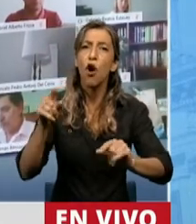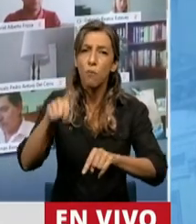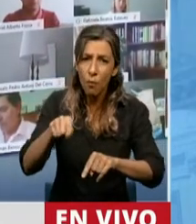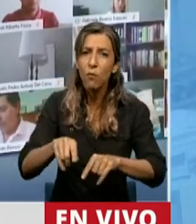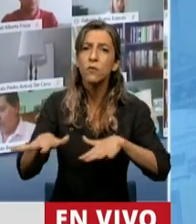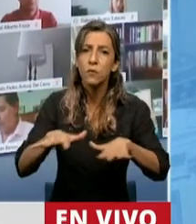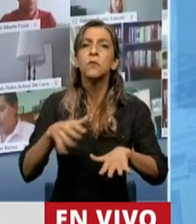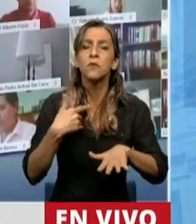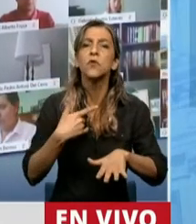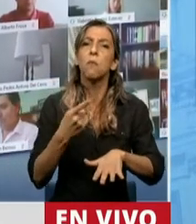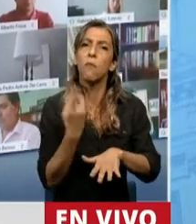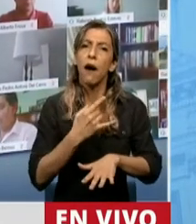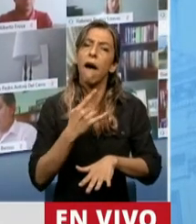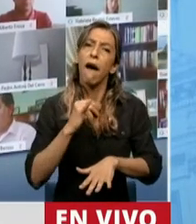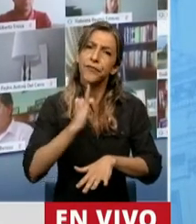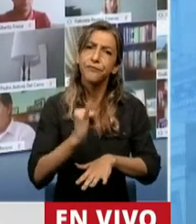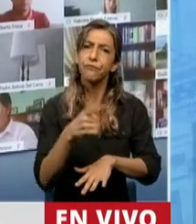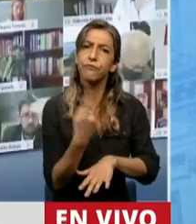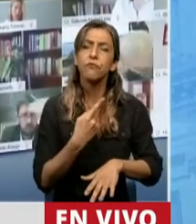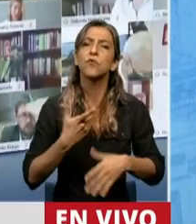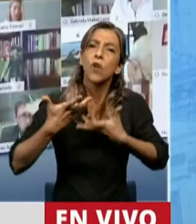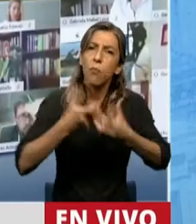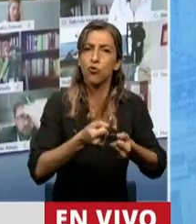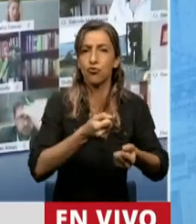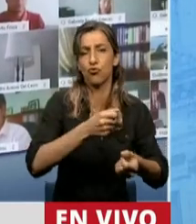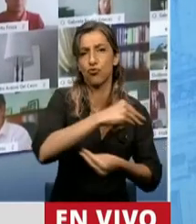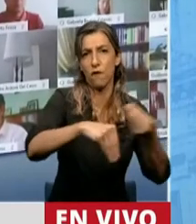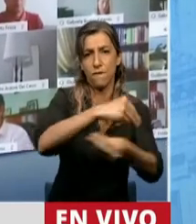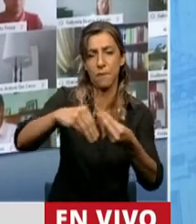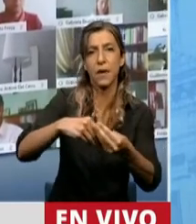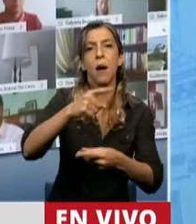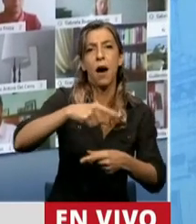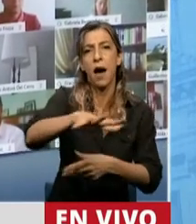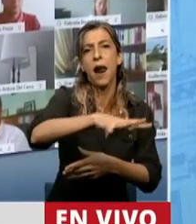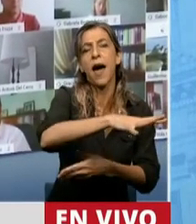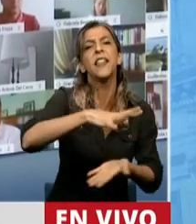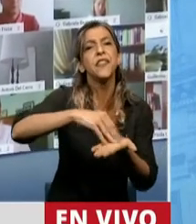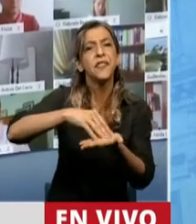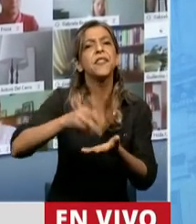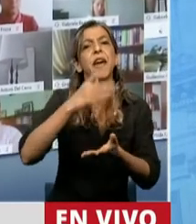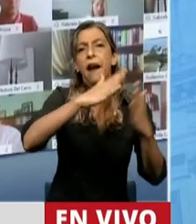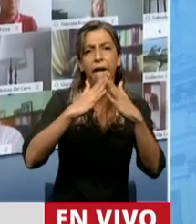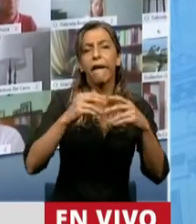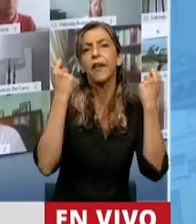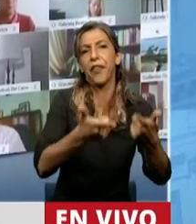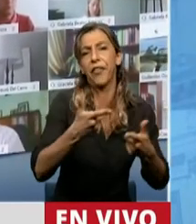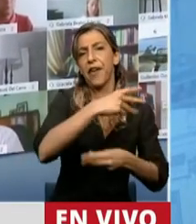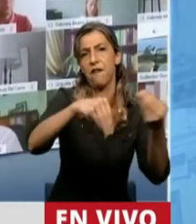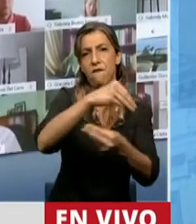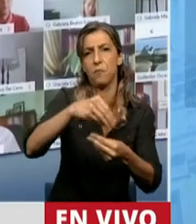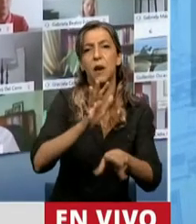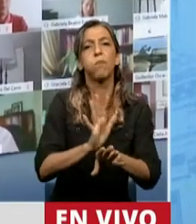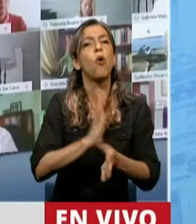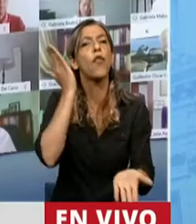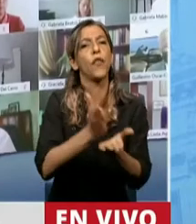se expropien esos terrenos, se declaren de utilidad pública y se garantice el derecho a la vivienda. Y, supuesto, eso no